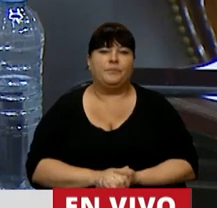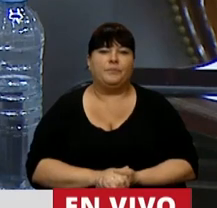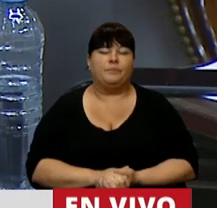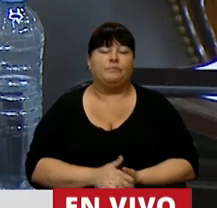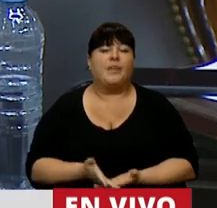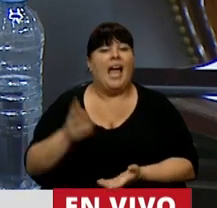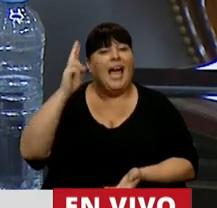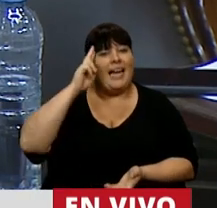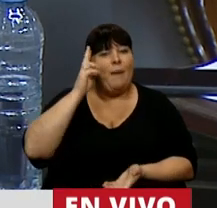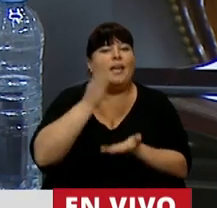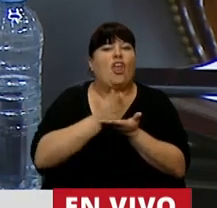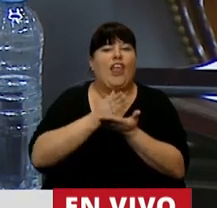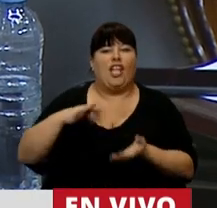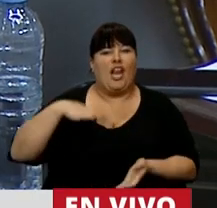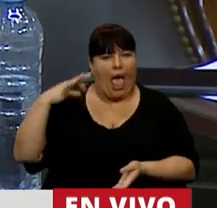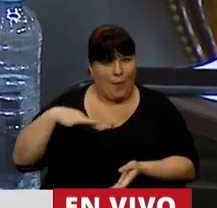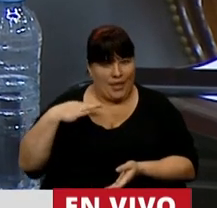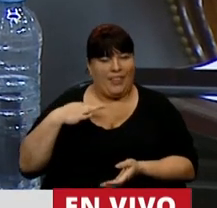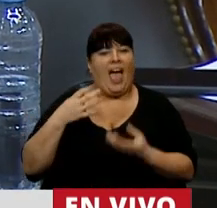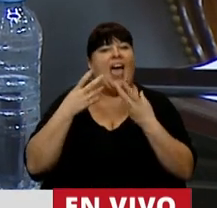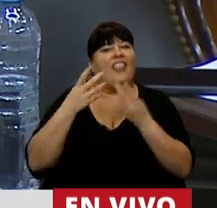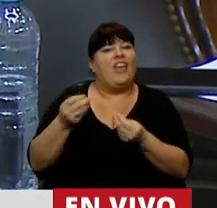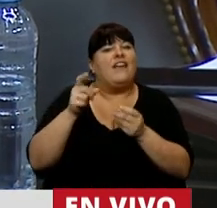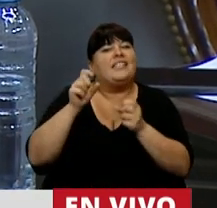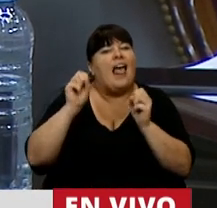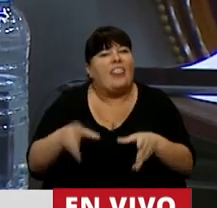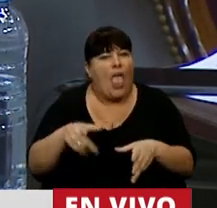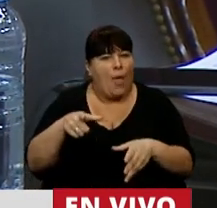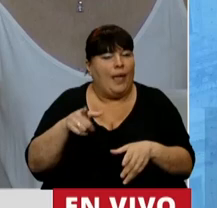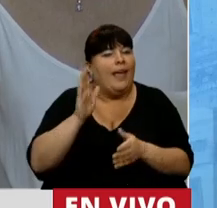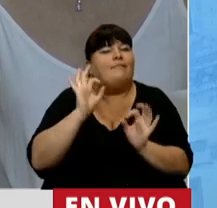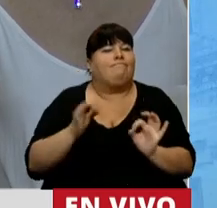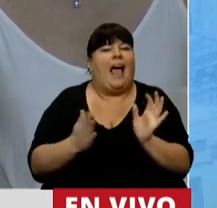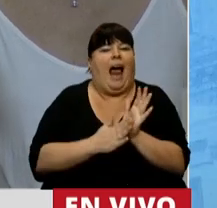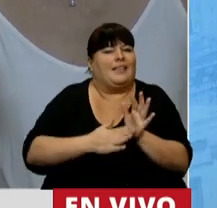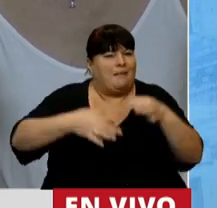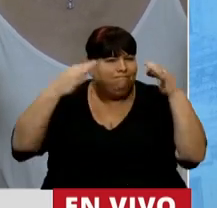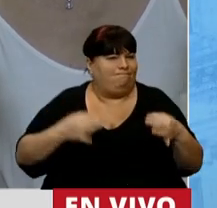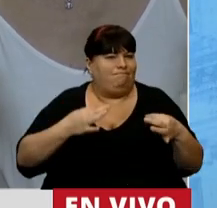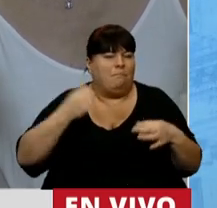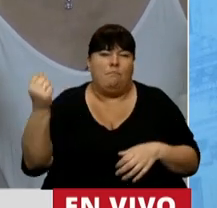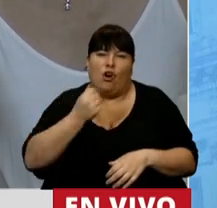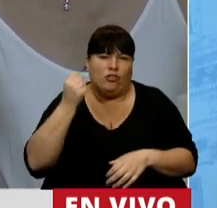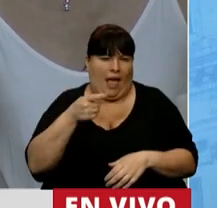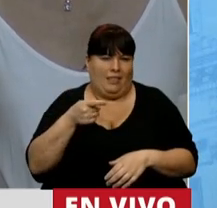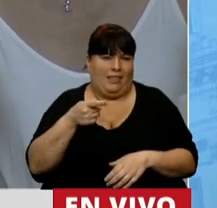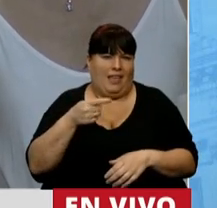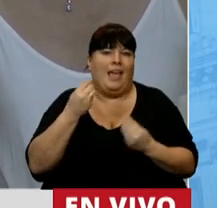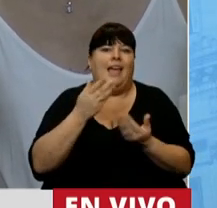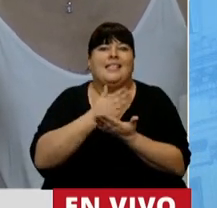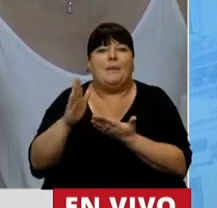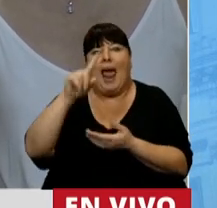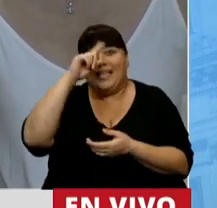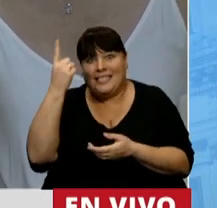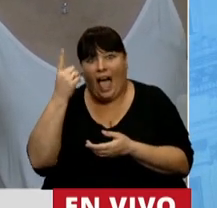El respeto del derecho a la vida y la defensa del débil es la garantía más elemental que separa